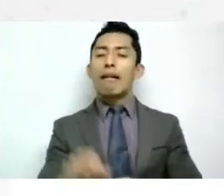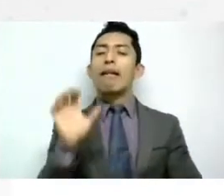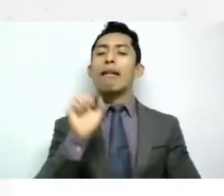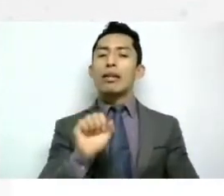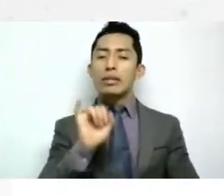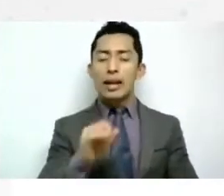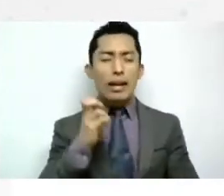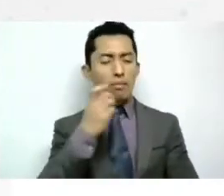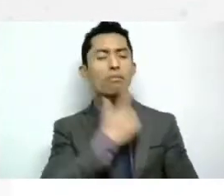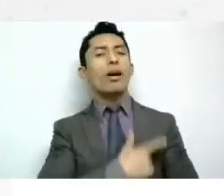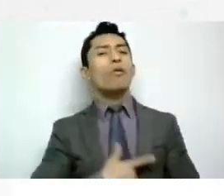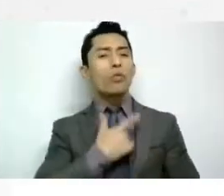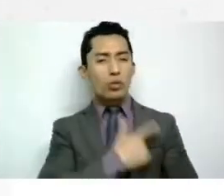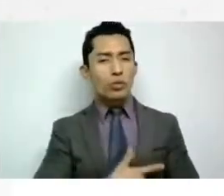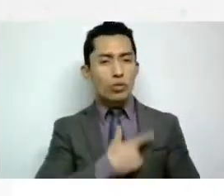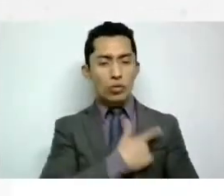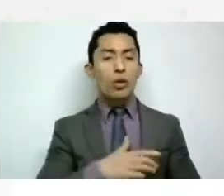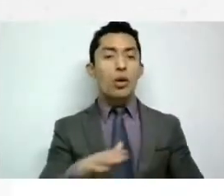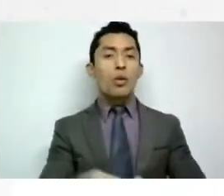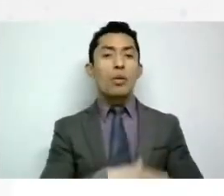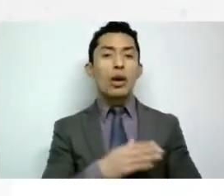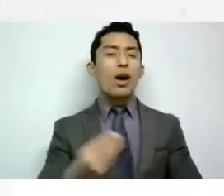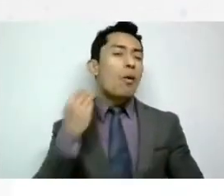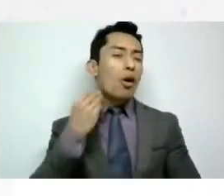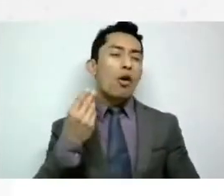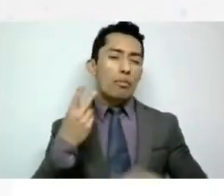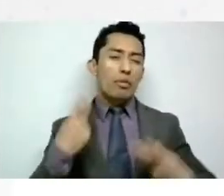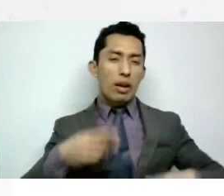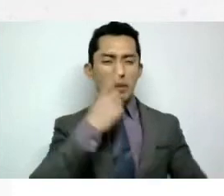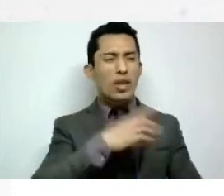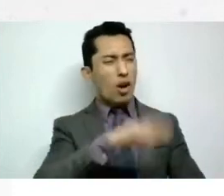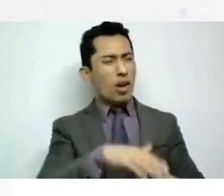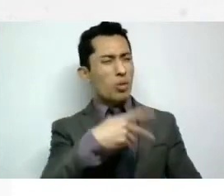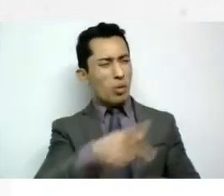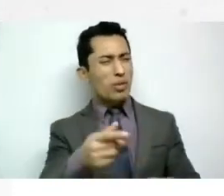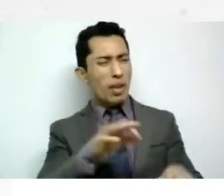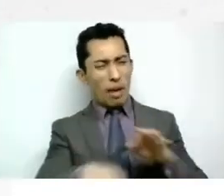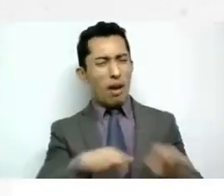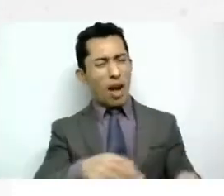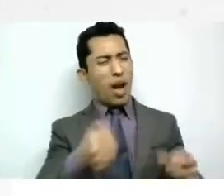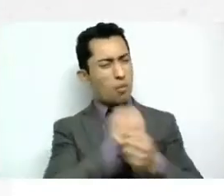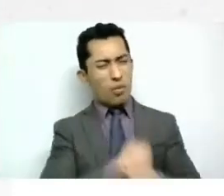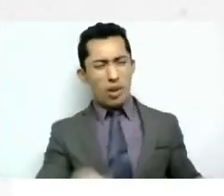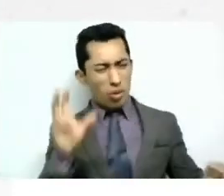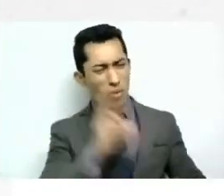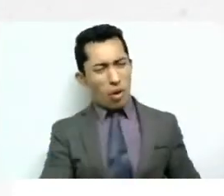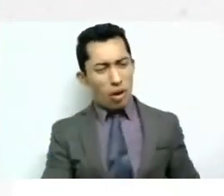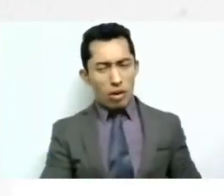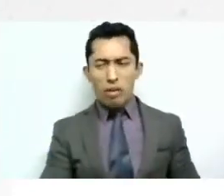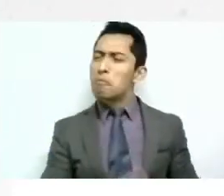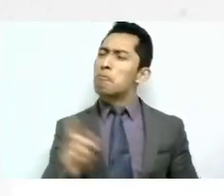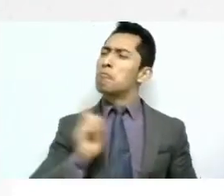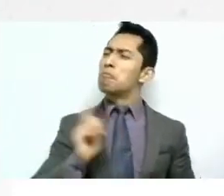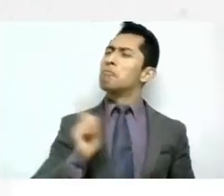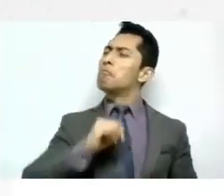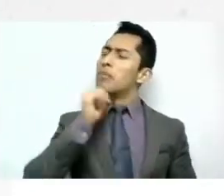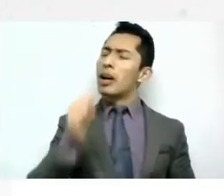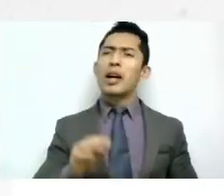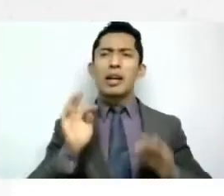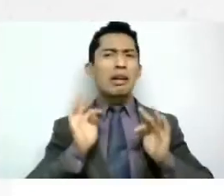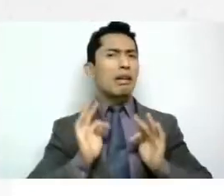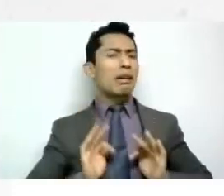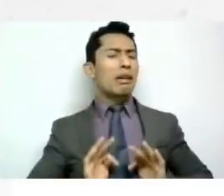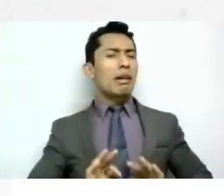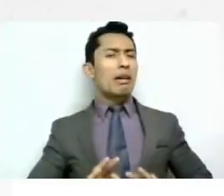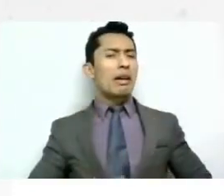está un abogado un día me dijo licenciado usted no se aburra de su trabajo y le digo claro que no yo aquí tengo el chismecito